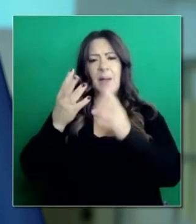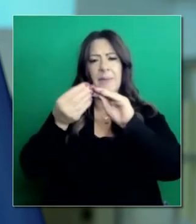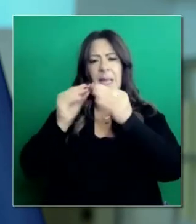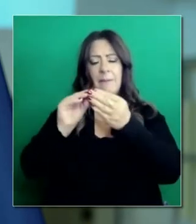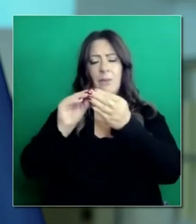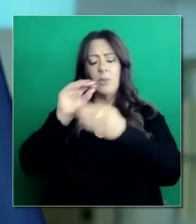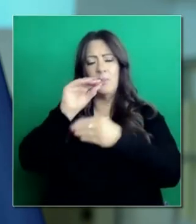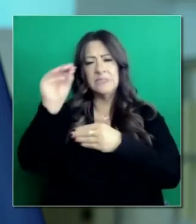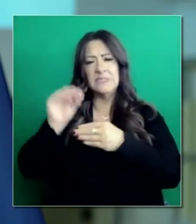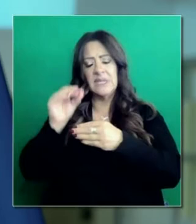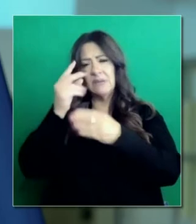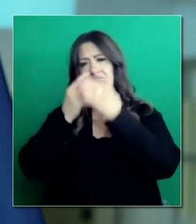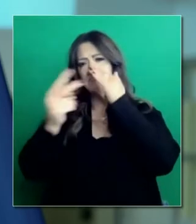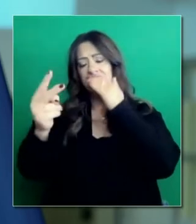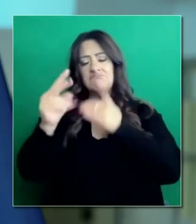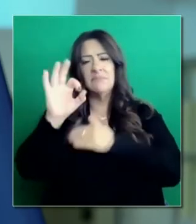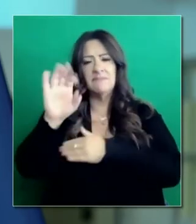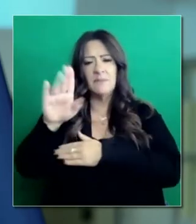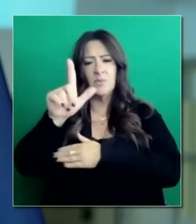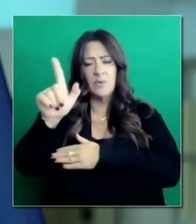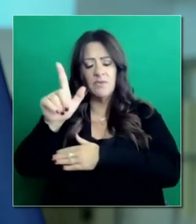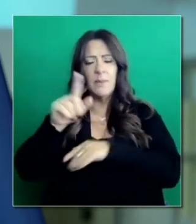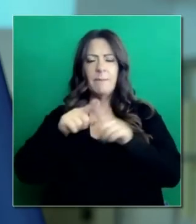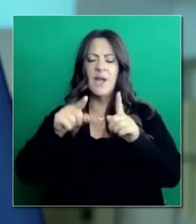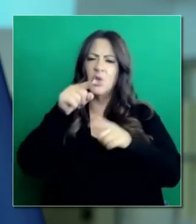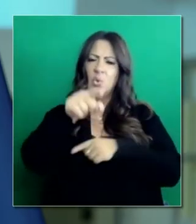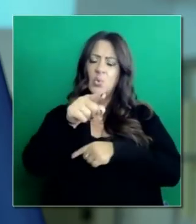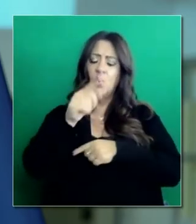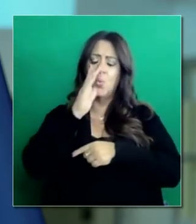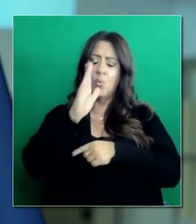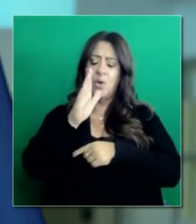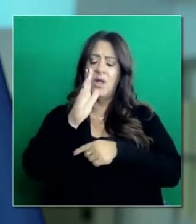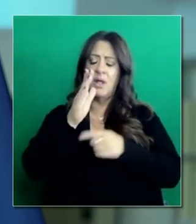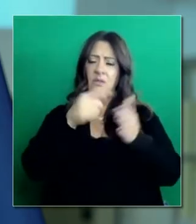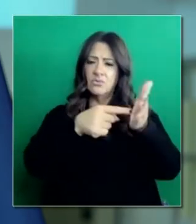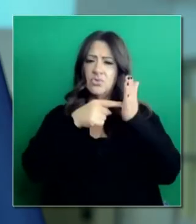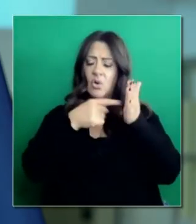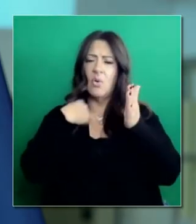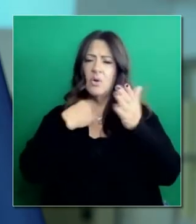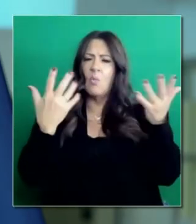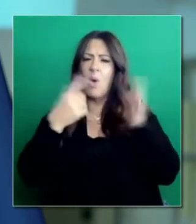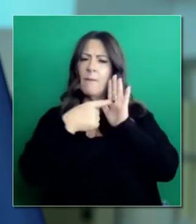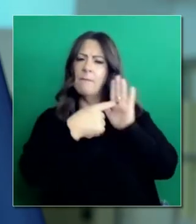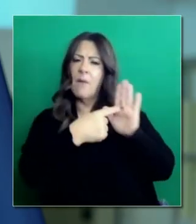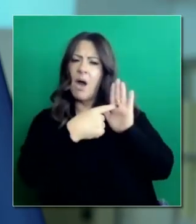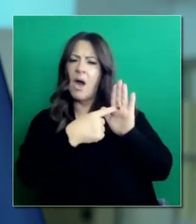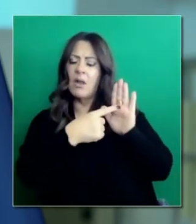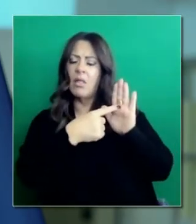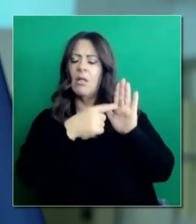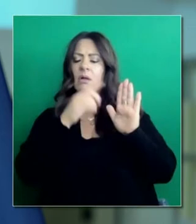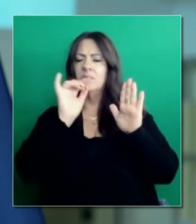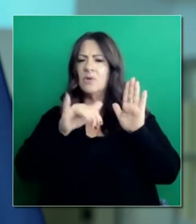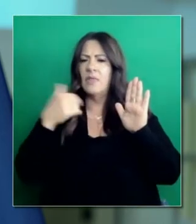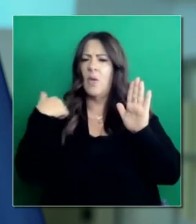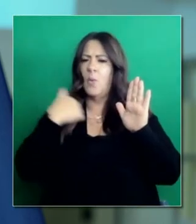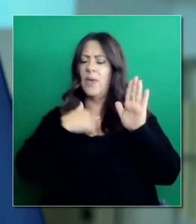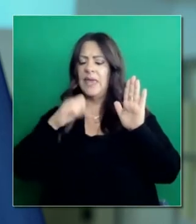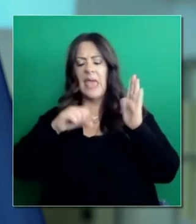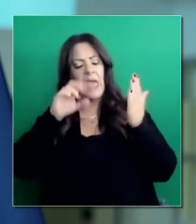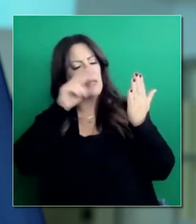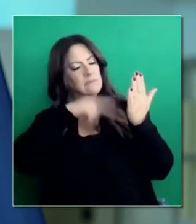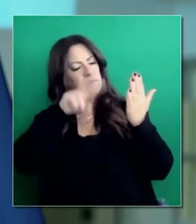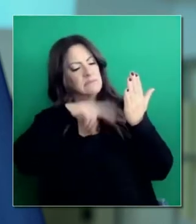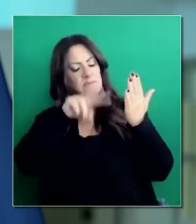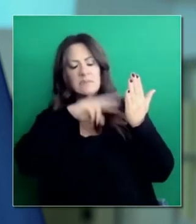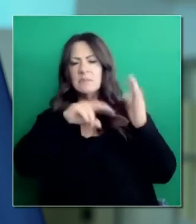para el 21 de enero. También va a publicar el modelo que utiliza para llegar a esas cifras, para que los expertos lo puedan